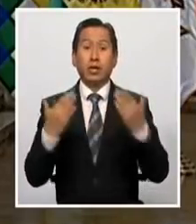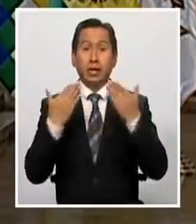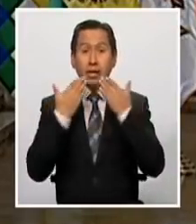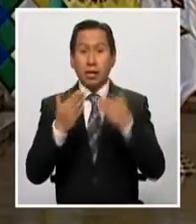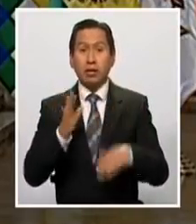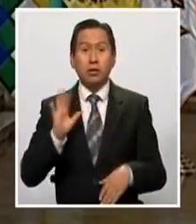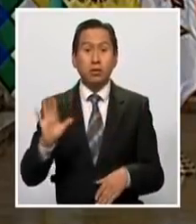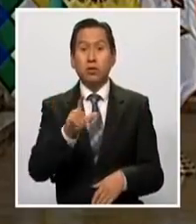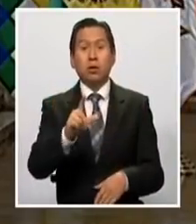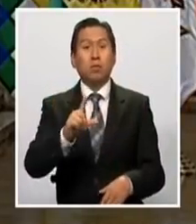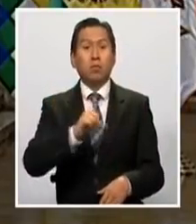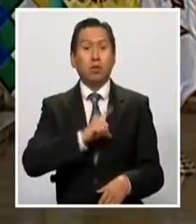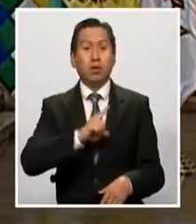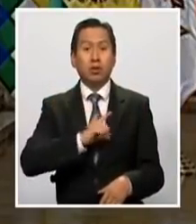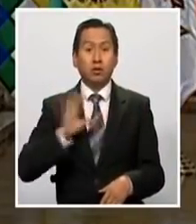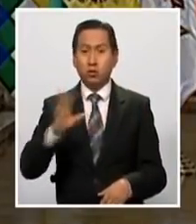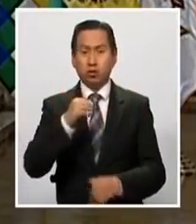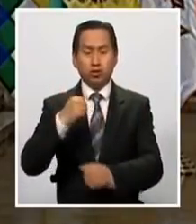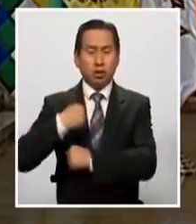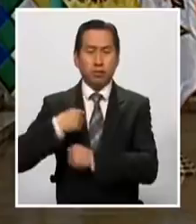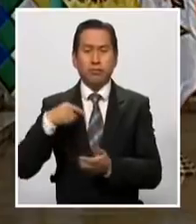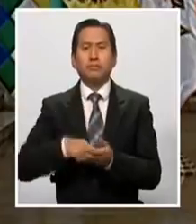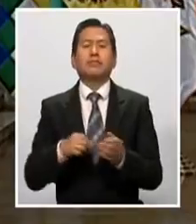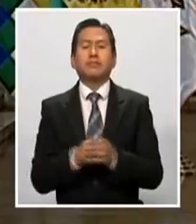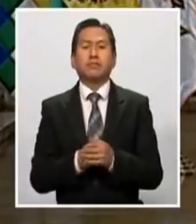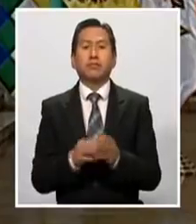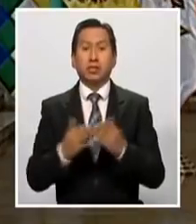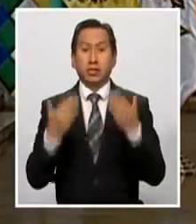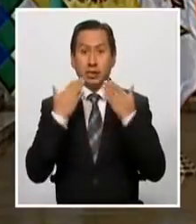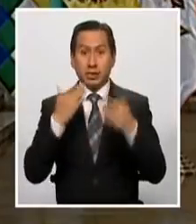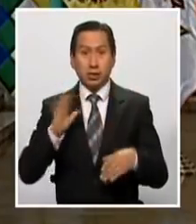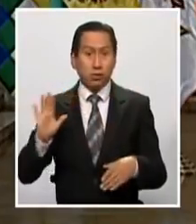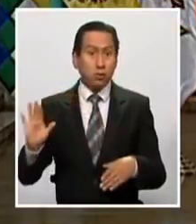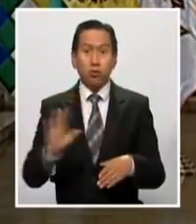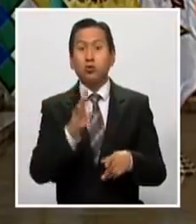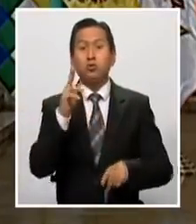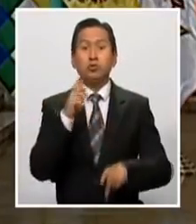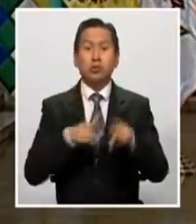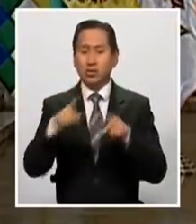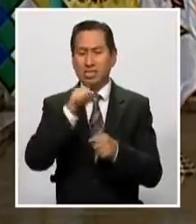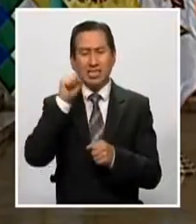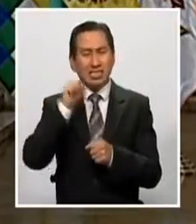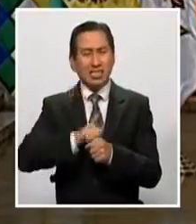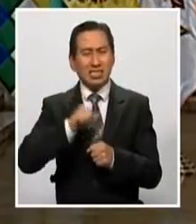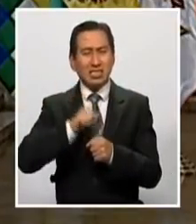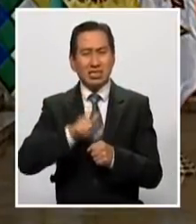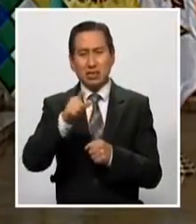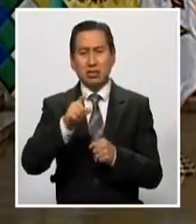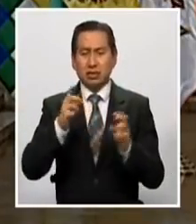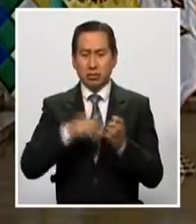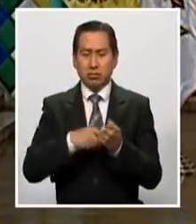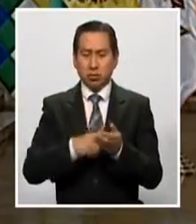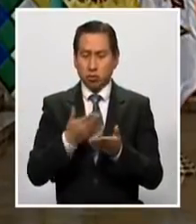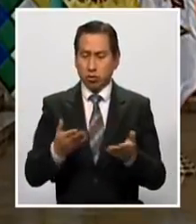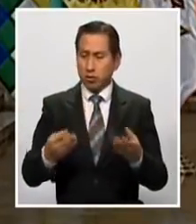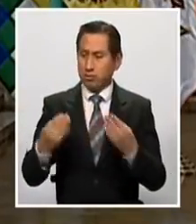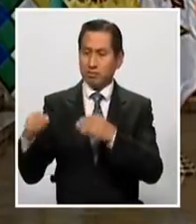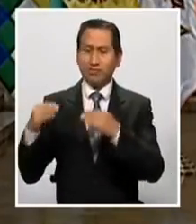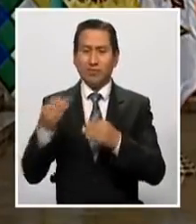policía y a las Fuerzas Armadas. Muchas gracias a las personas que trabajan en la cadena de abastecimiento.